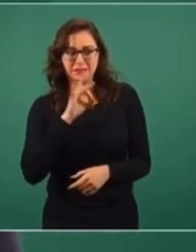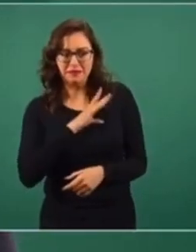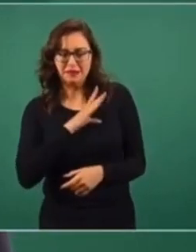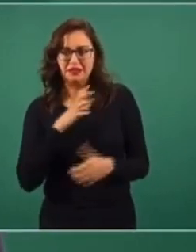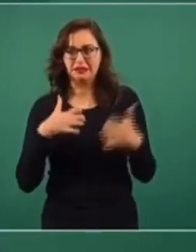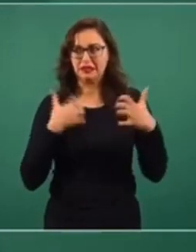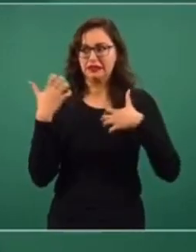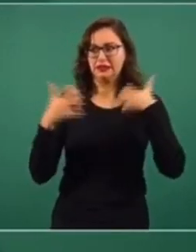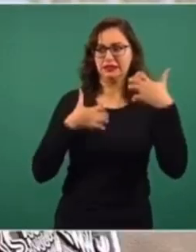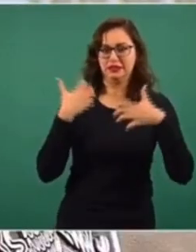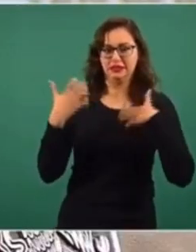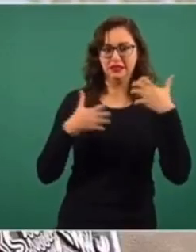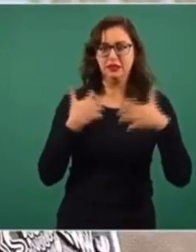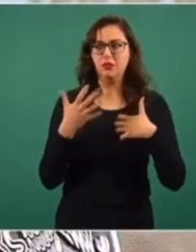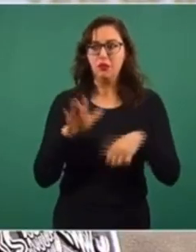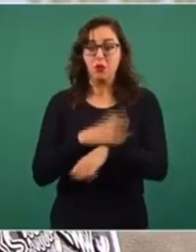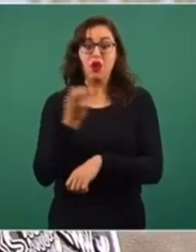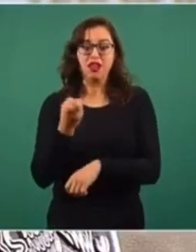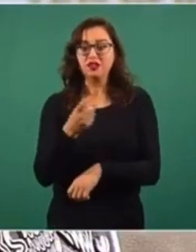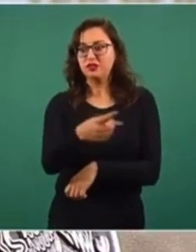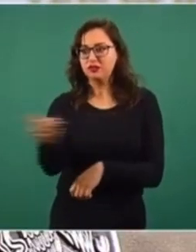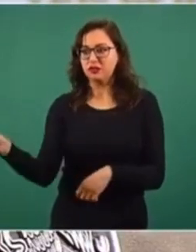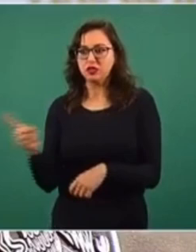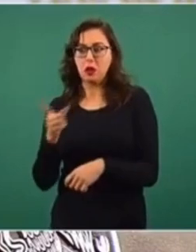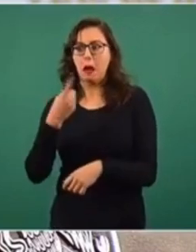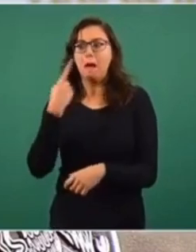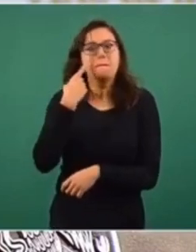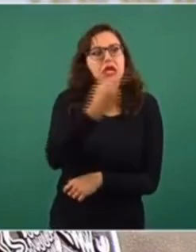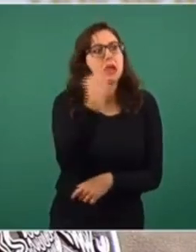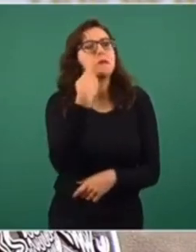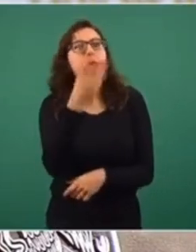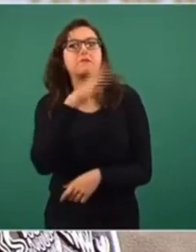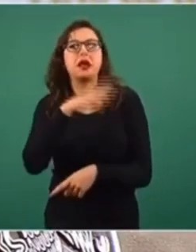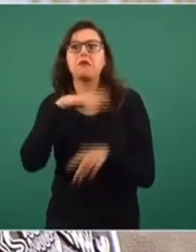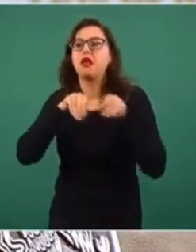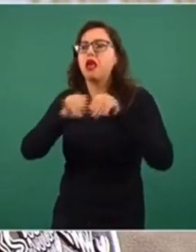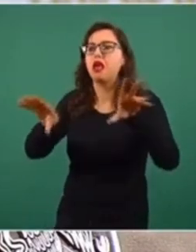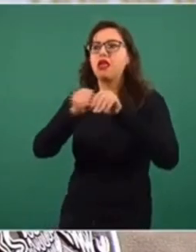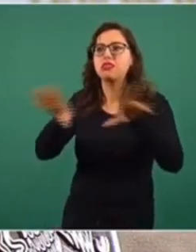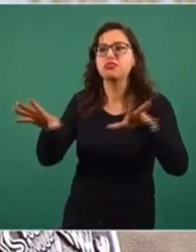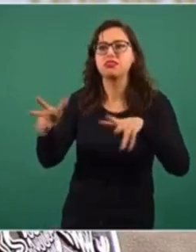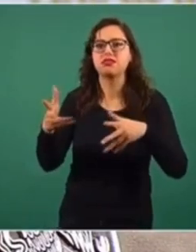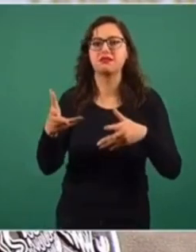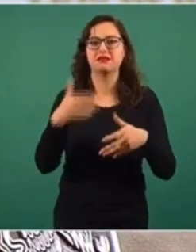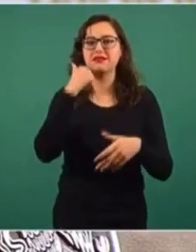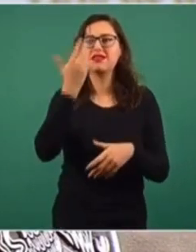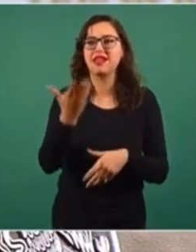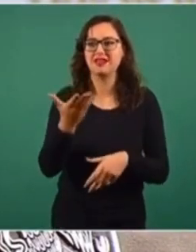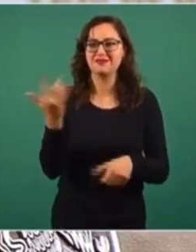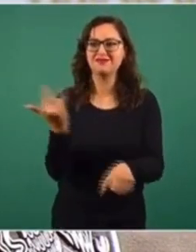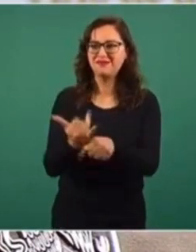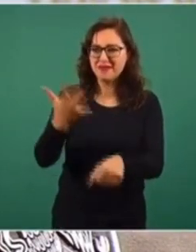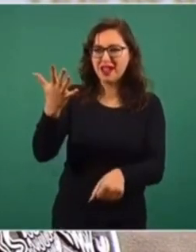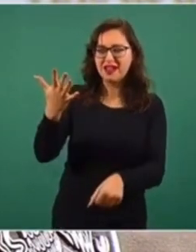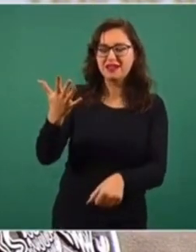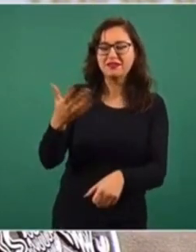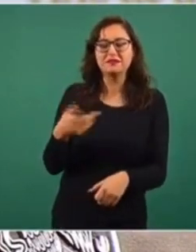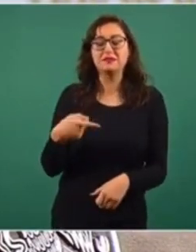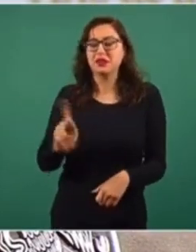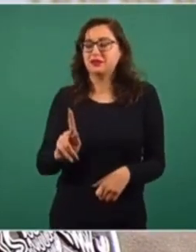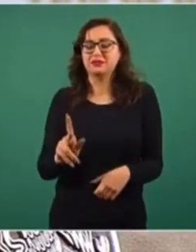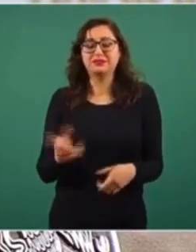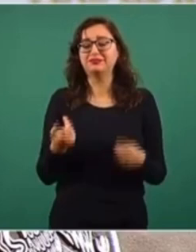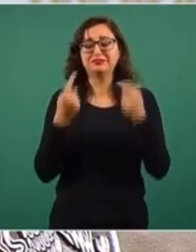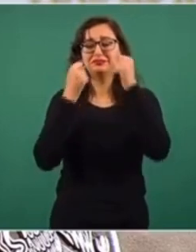y generar duda e incertidumbre. ...pero eso no nos va a frenar. Por supuesto